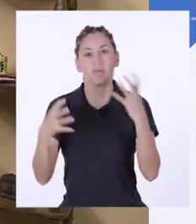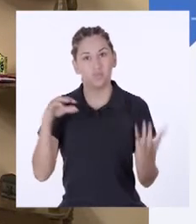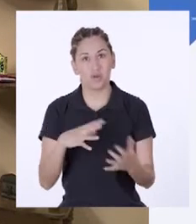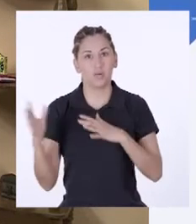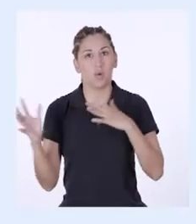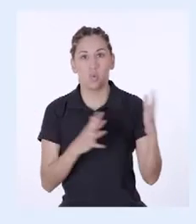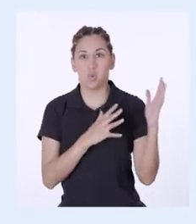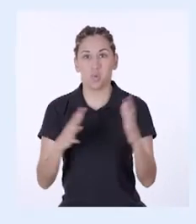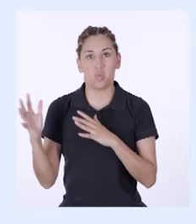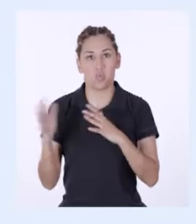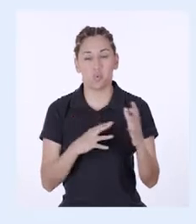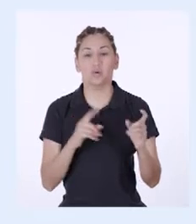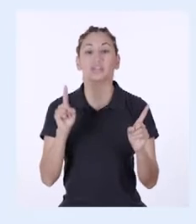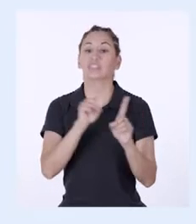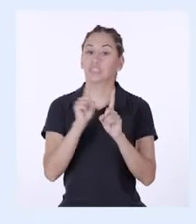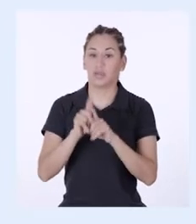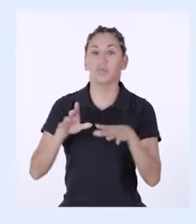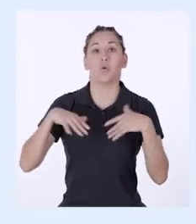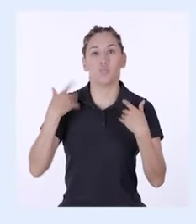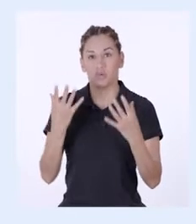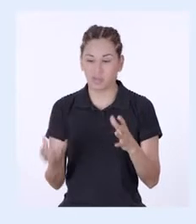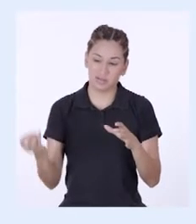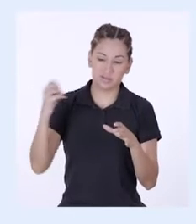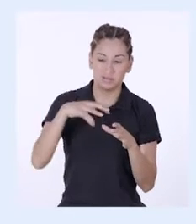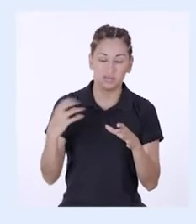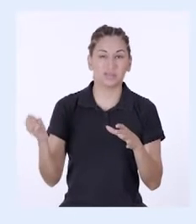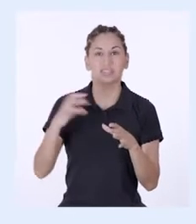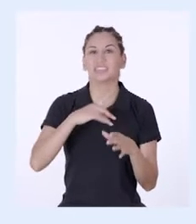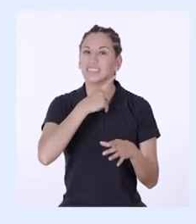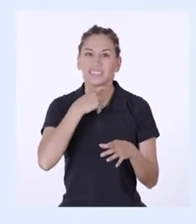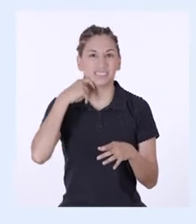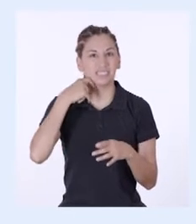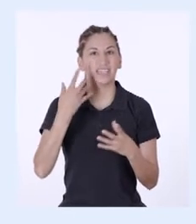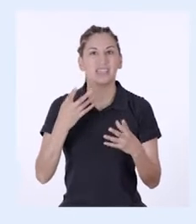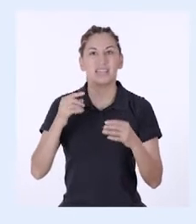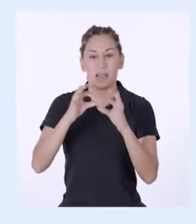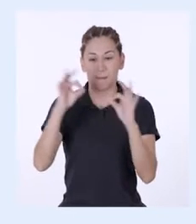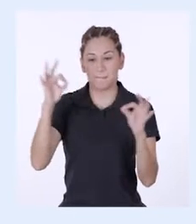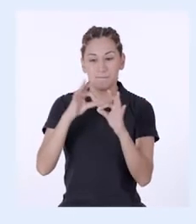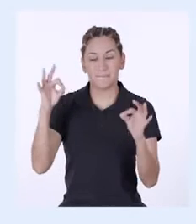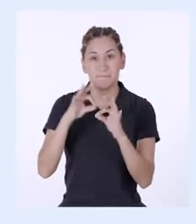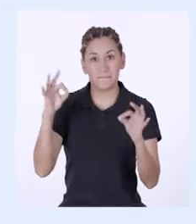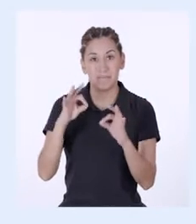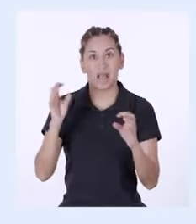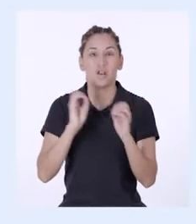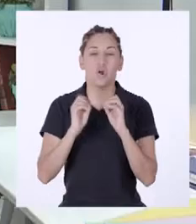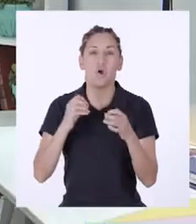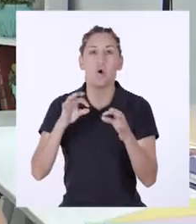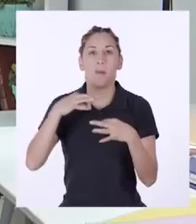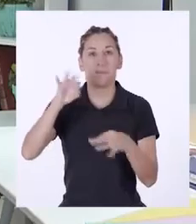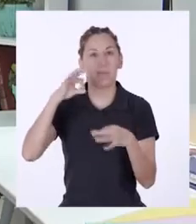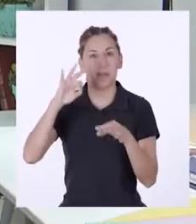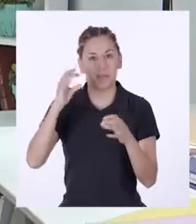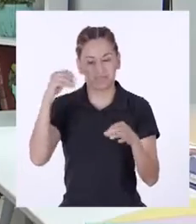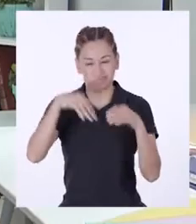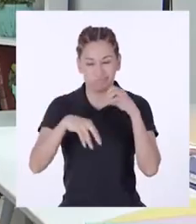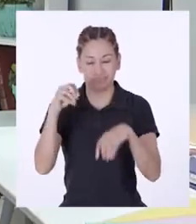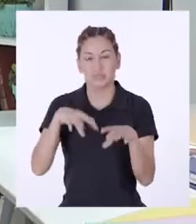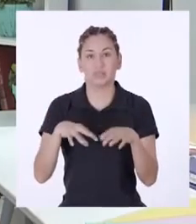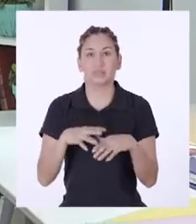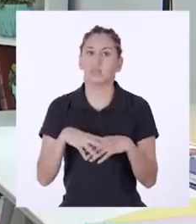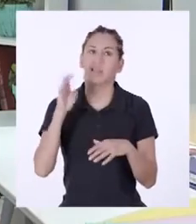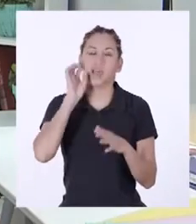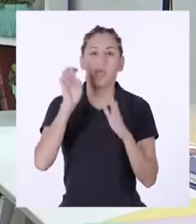para airearlo. También se pueden agregar componentes secos, como paja o ramitas secas. ¿Y qué